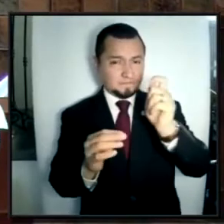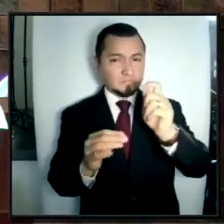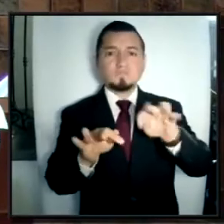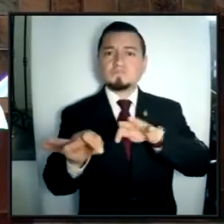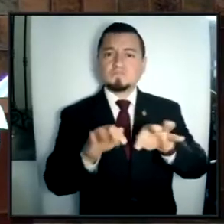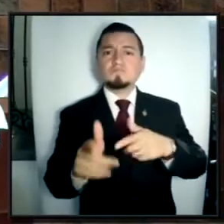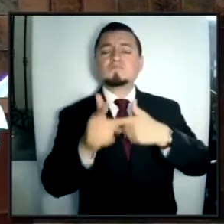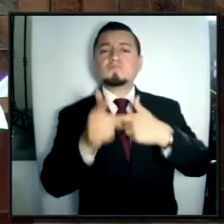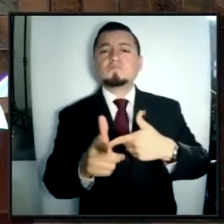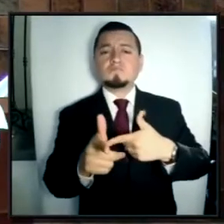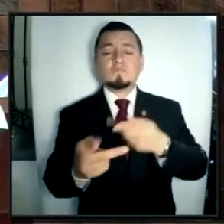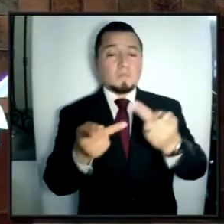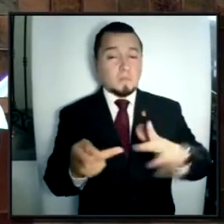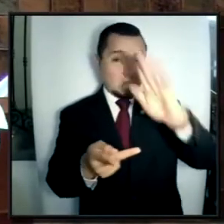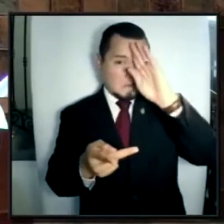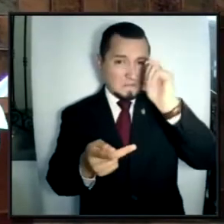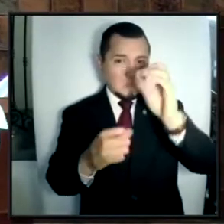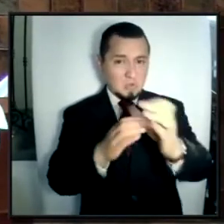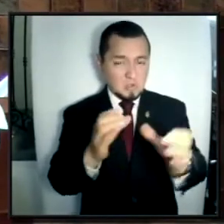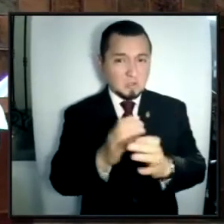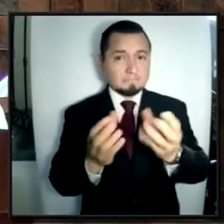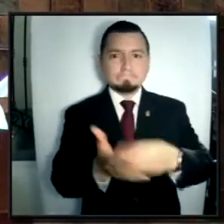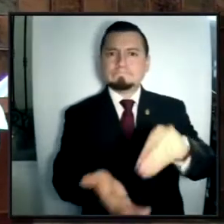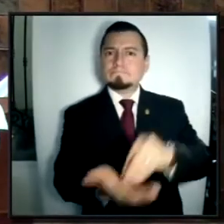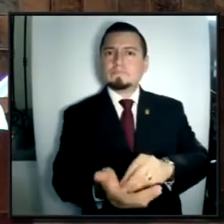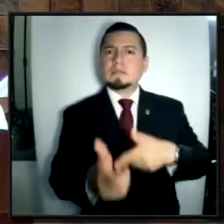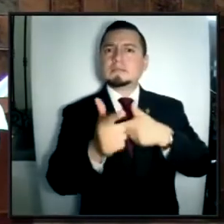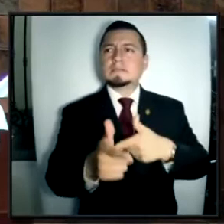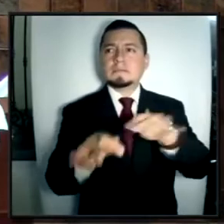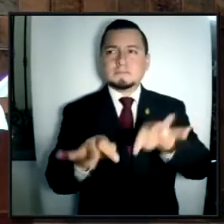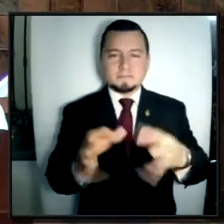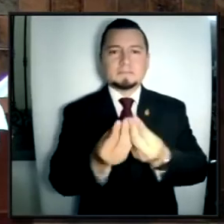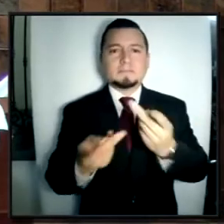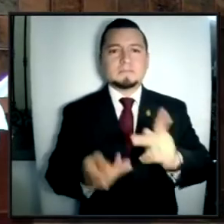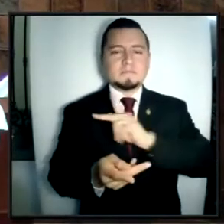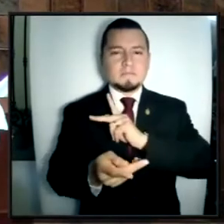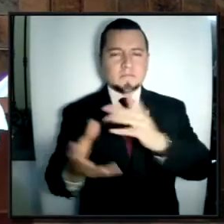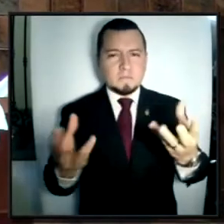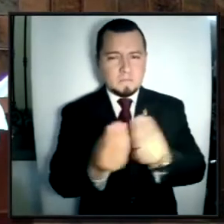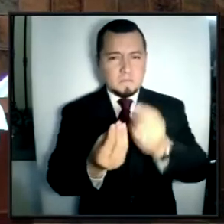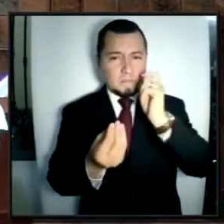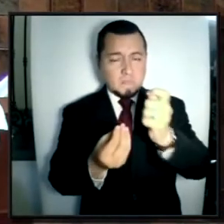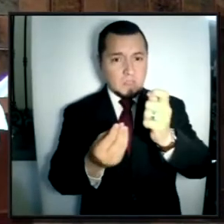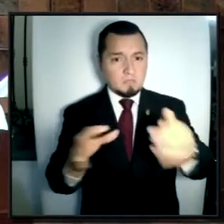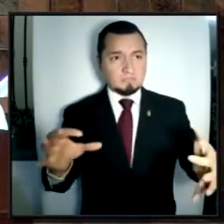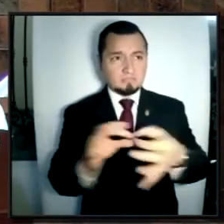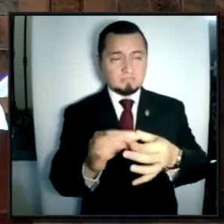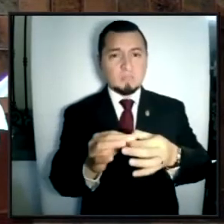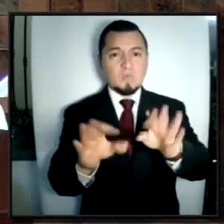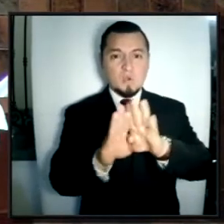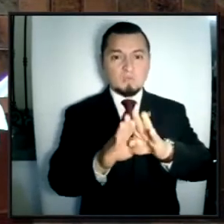críticos y cuestionar aquellas cosas en las que todavía se tiene trabajo por delante. No se trata de iniciar un enfrentamiento,